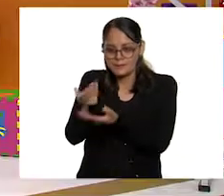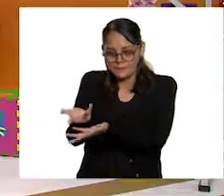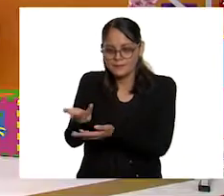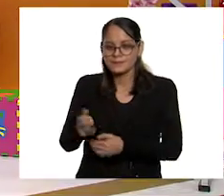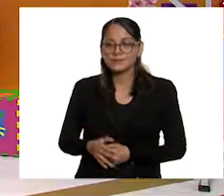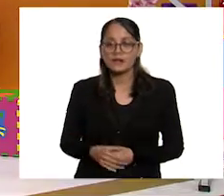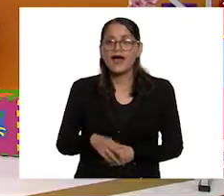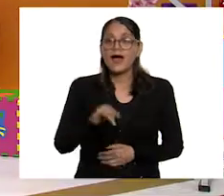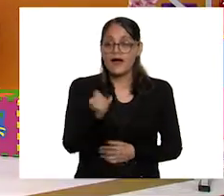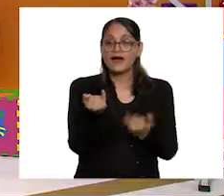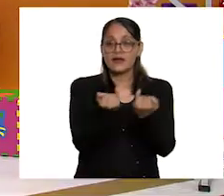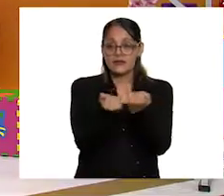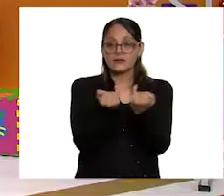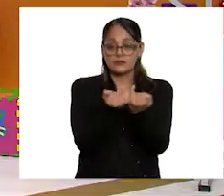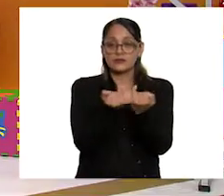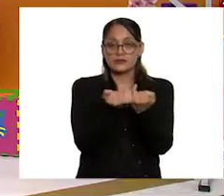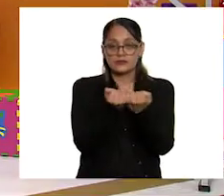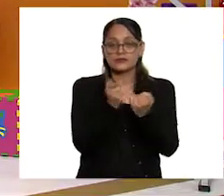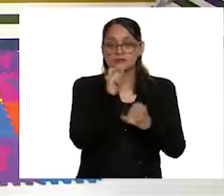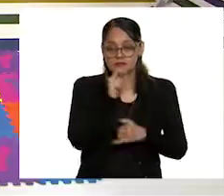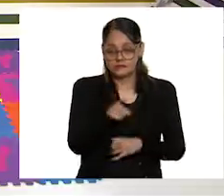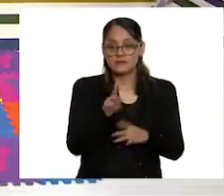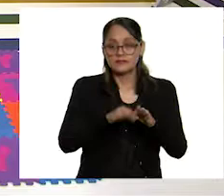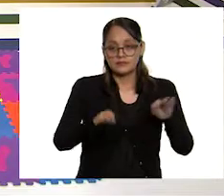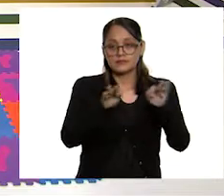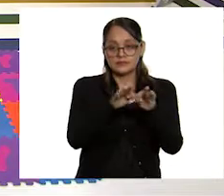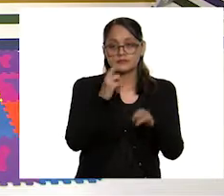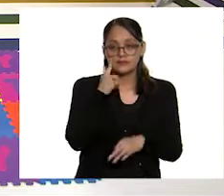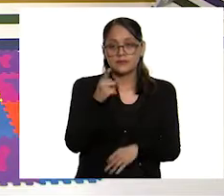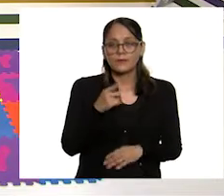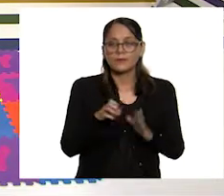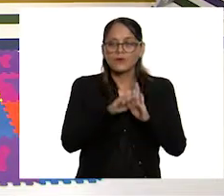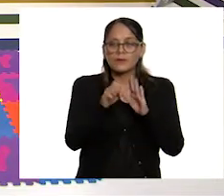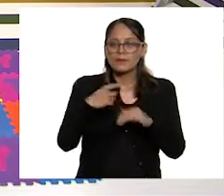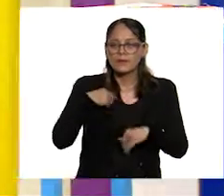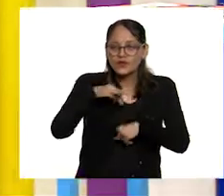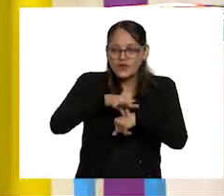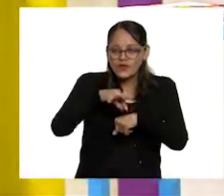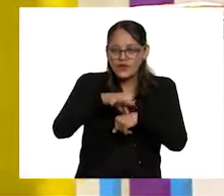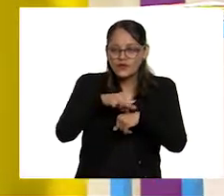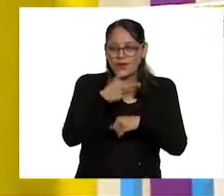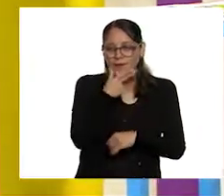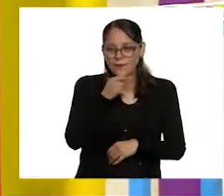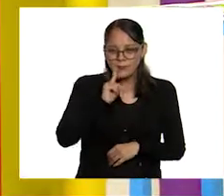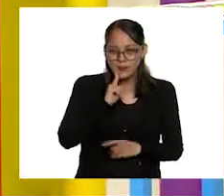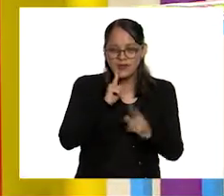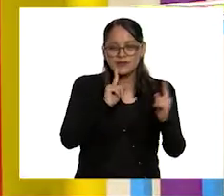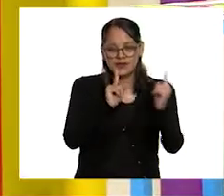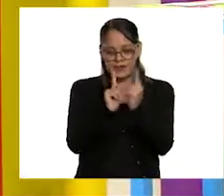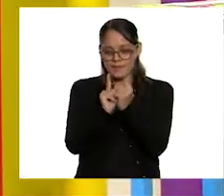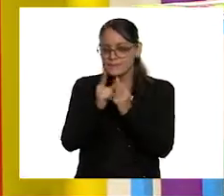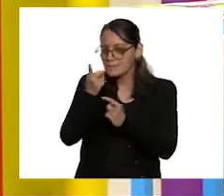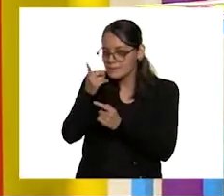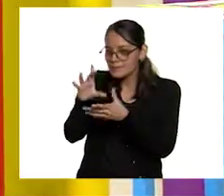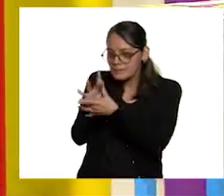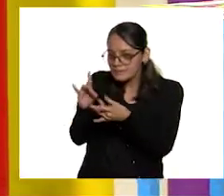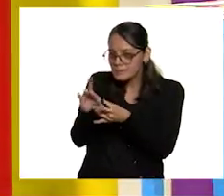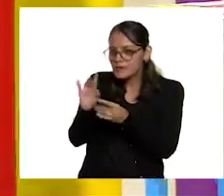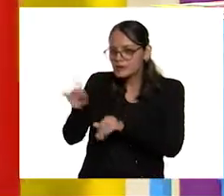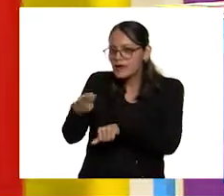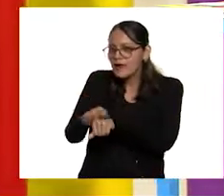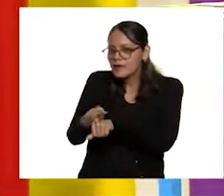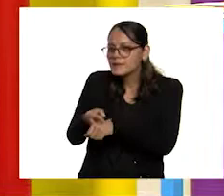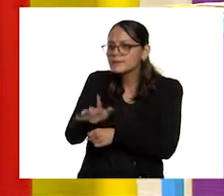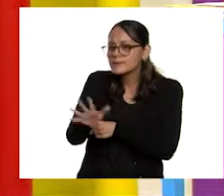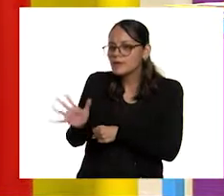Ah, que también este es un punto muy importante. Cuando la doctora o el doctor ya te dijo de qué se trata tu enfermedad,